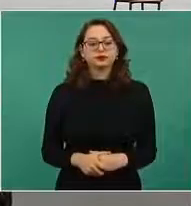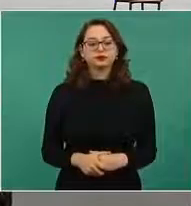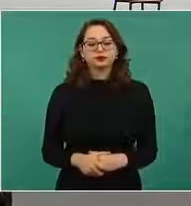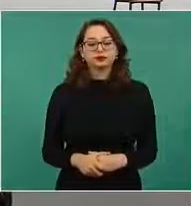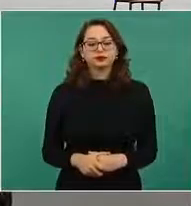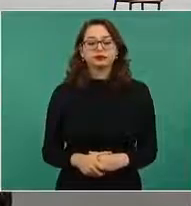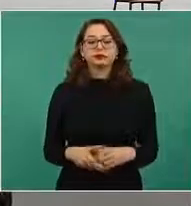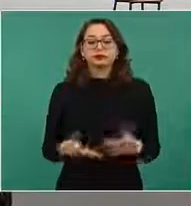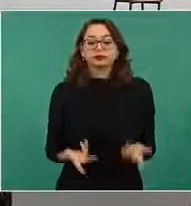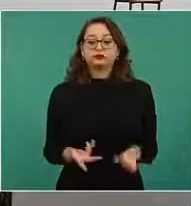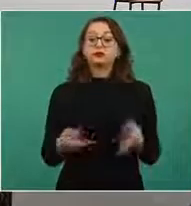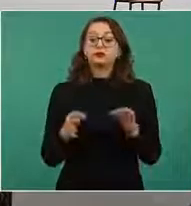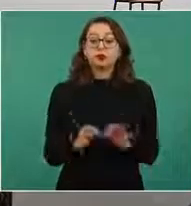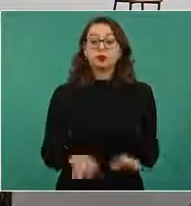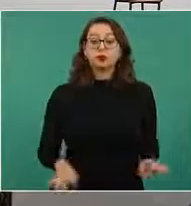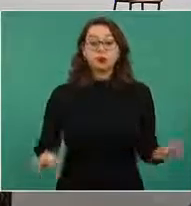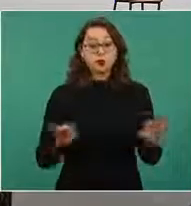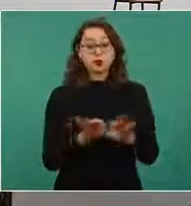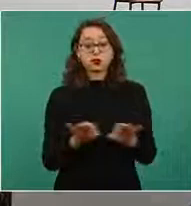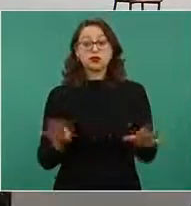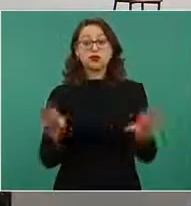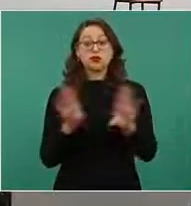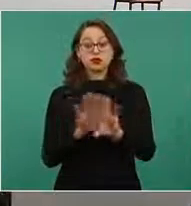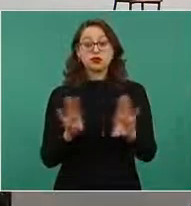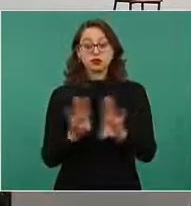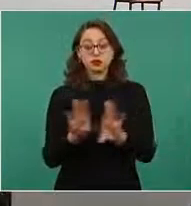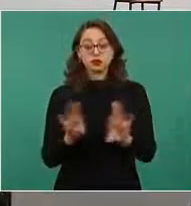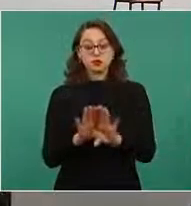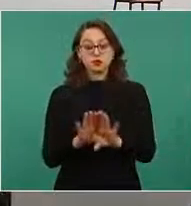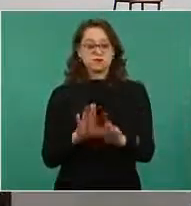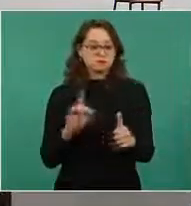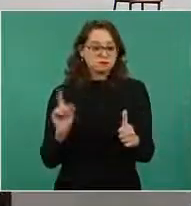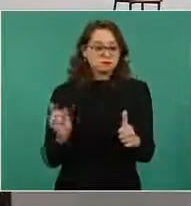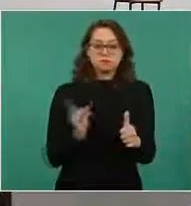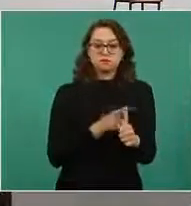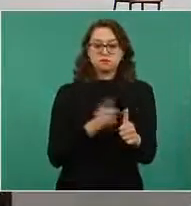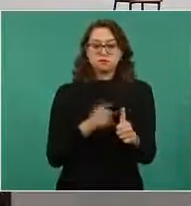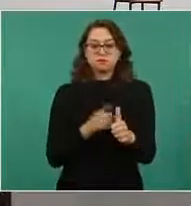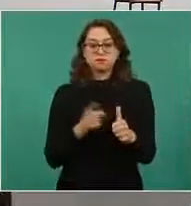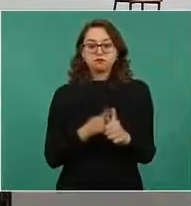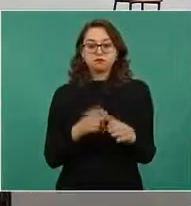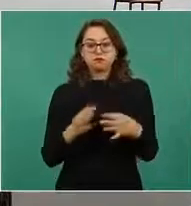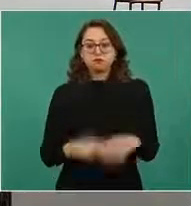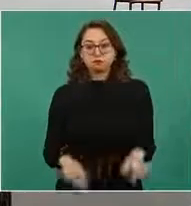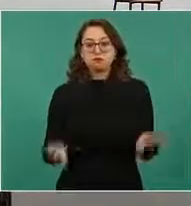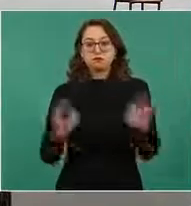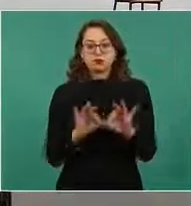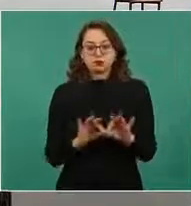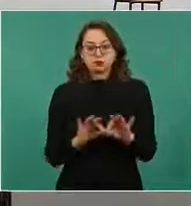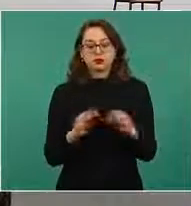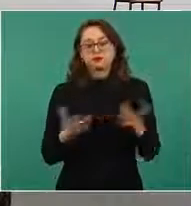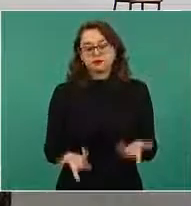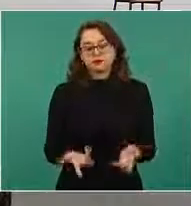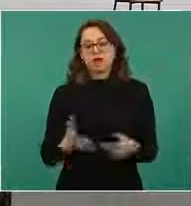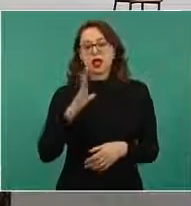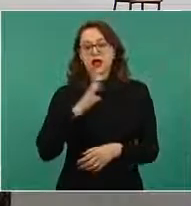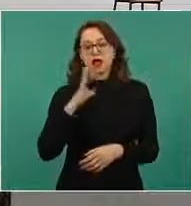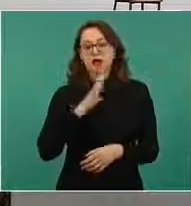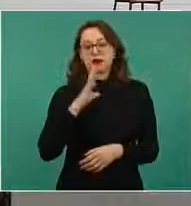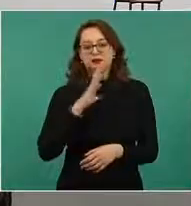elección, primero que como se informó, se realizará a través de una plataforma